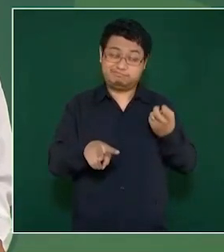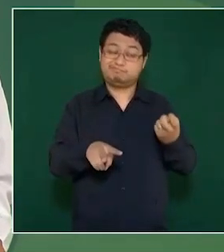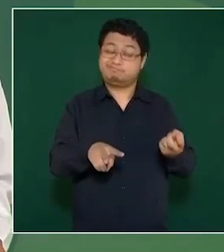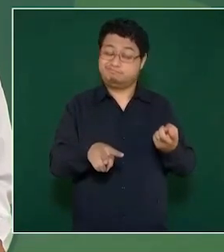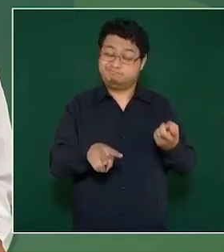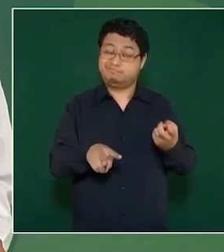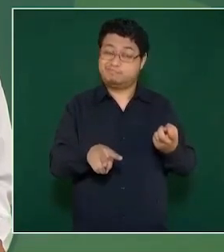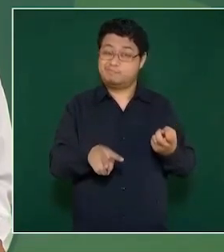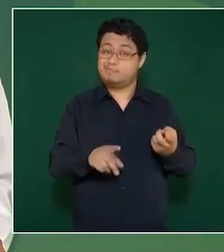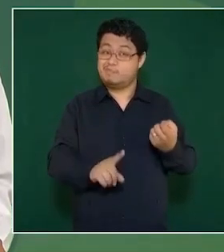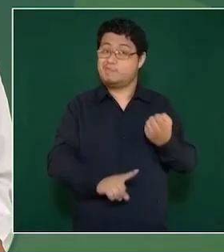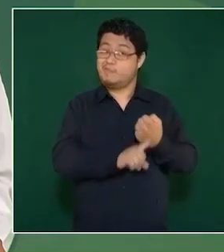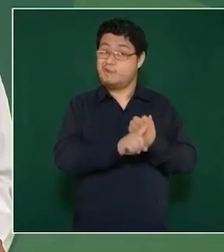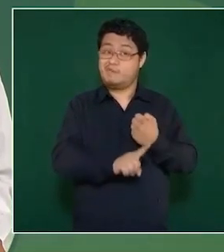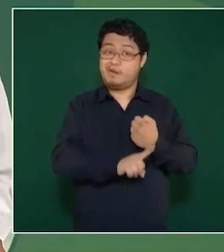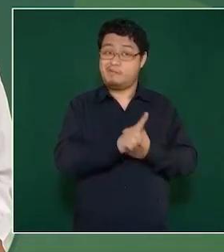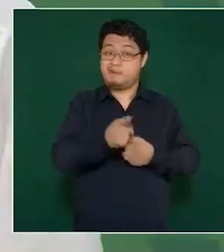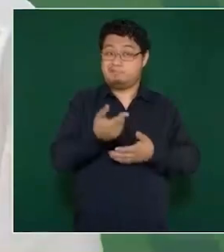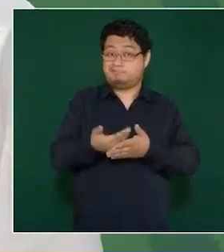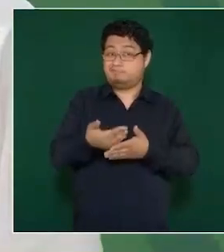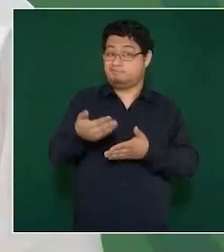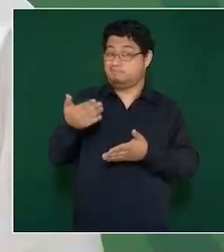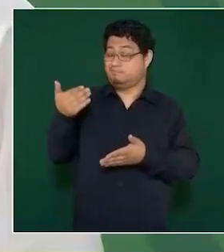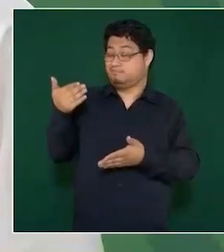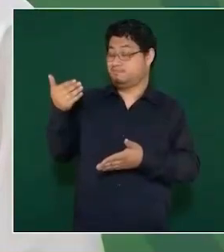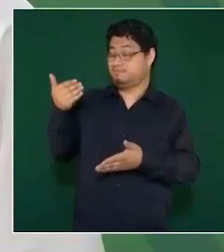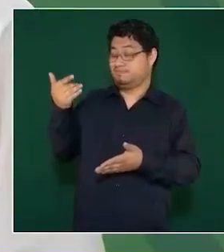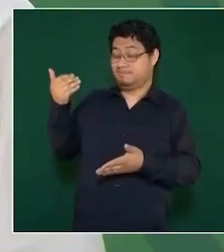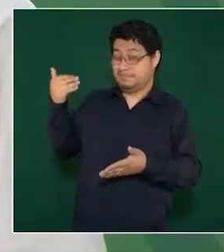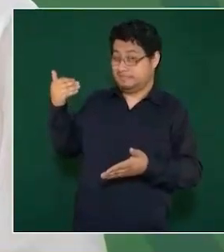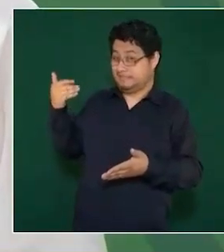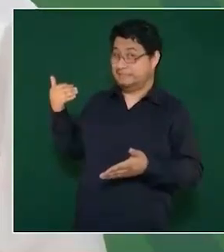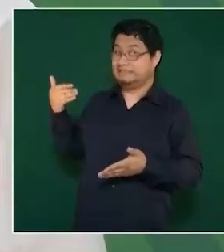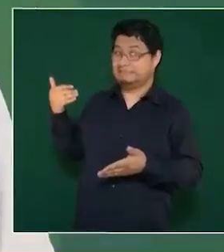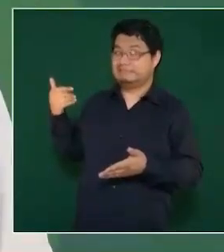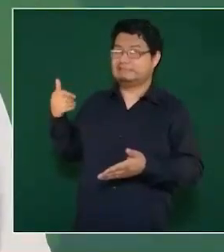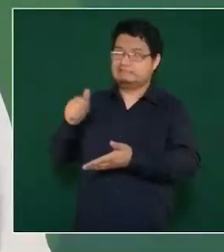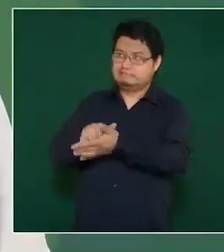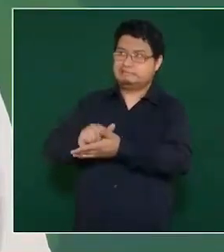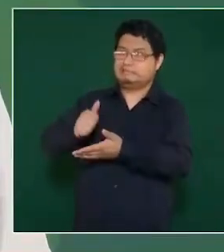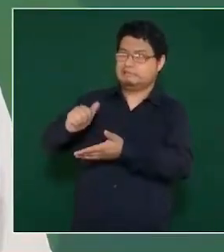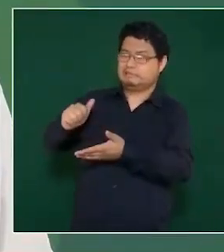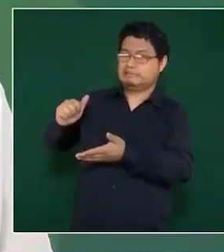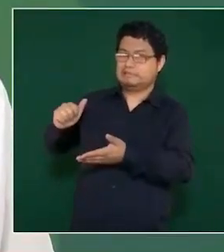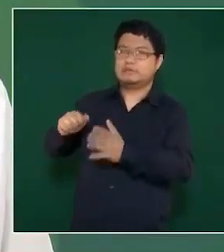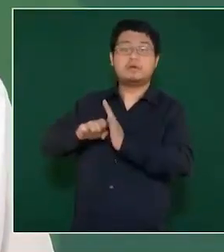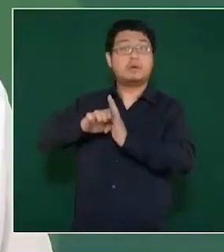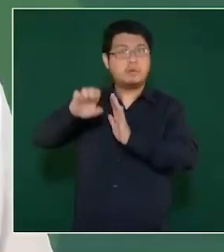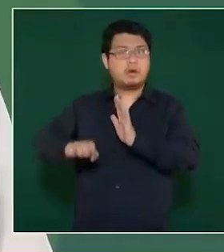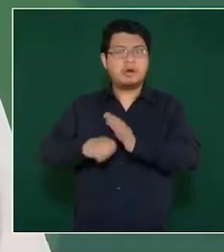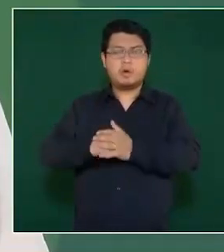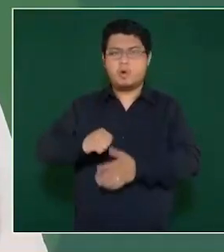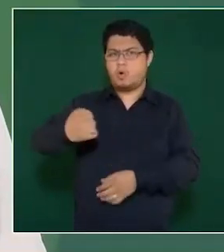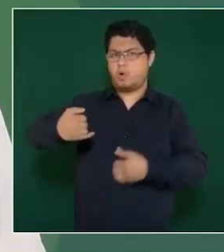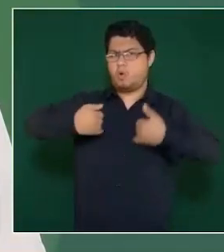el periodo neoliberal. Como se rechazaba a los jóvenes que querían estudiar,